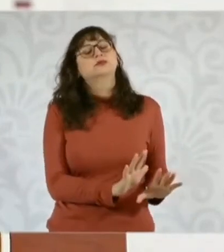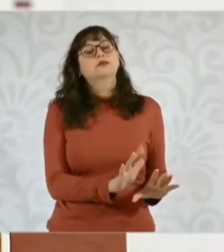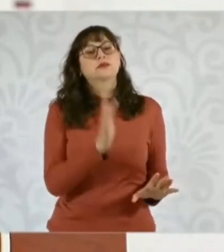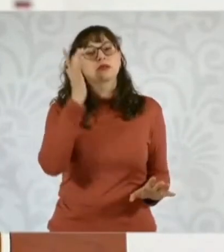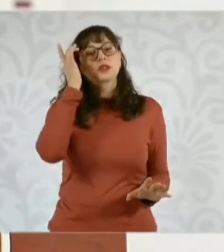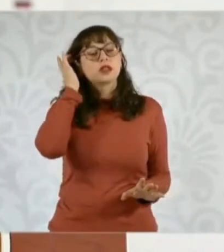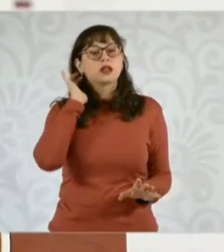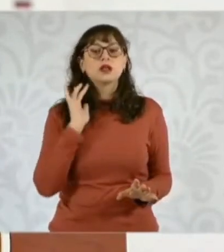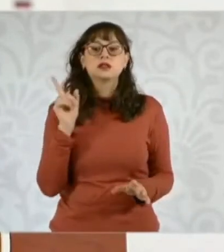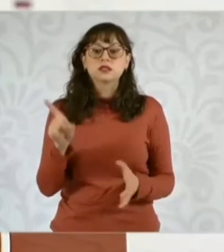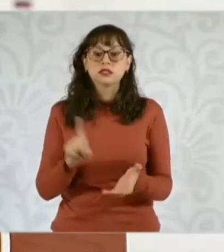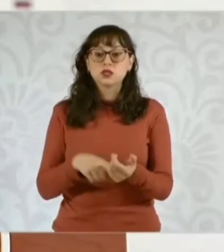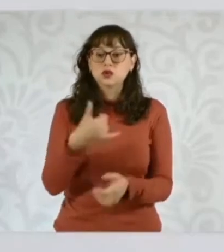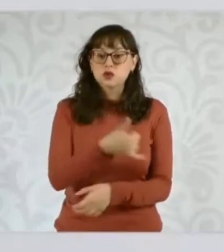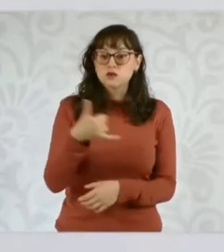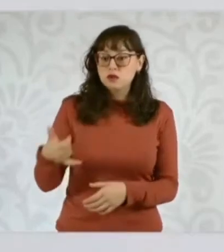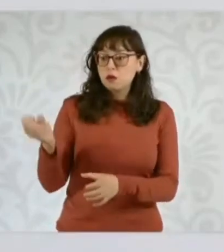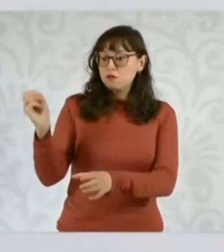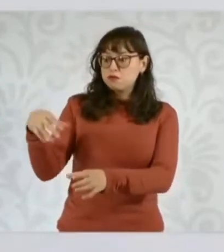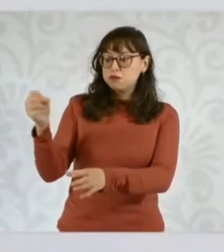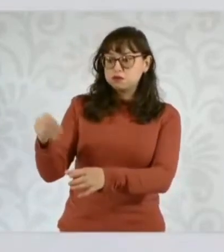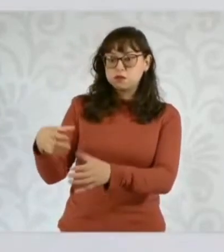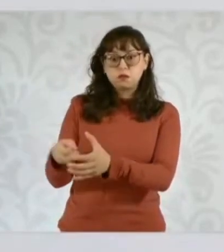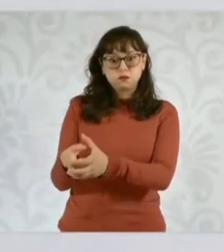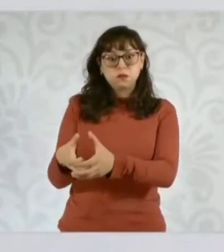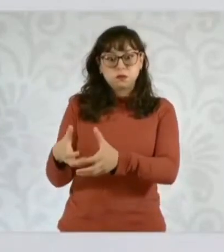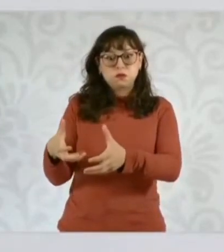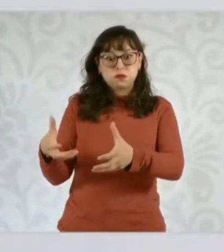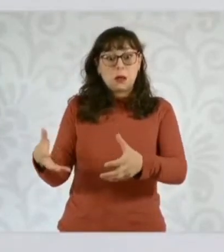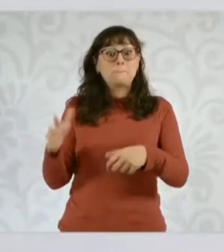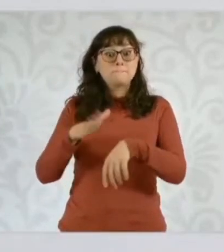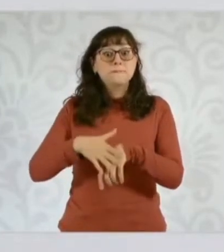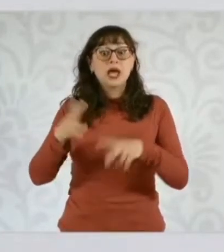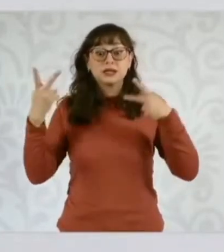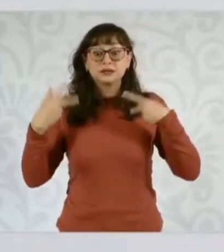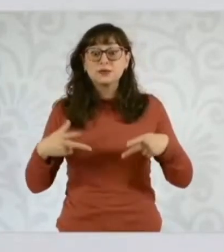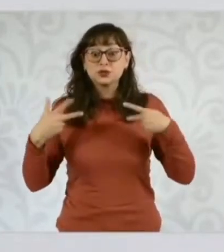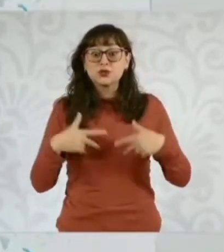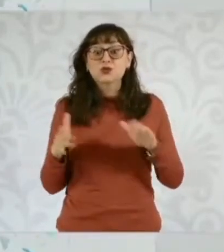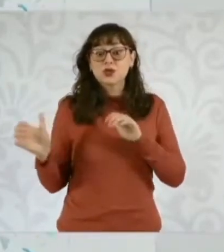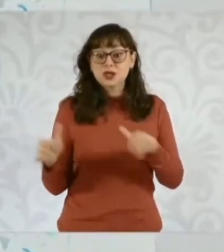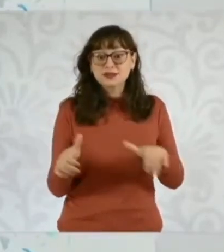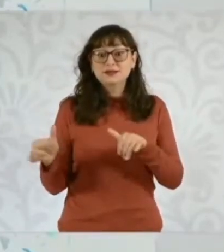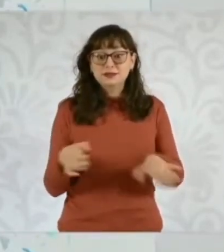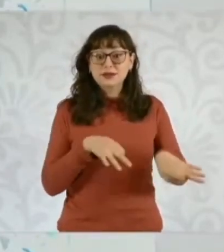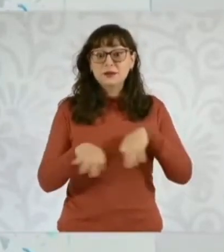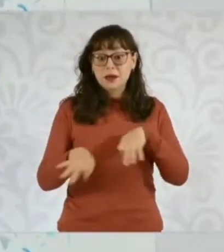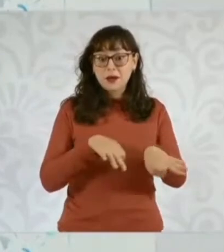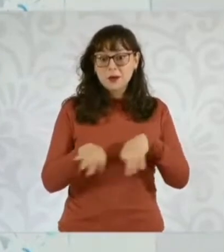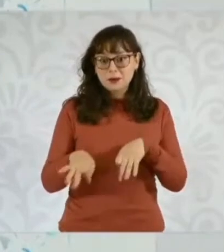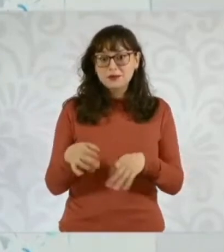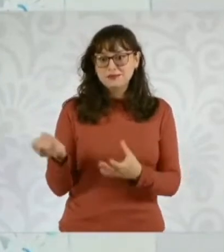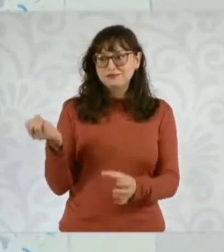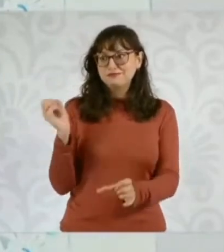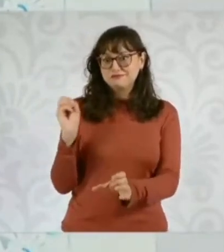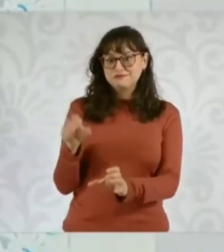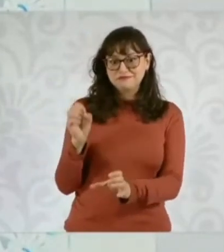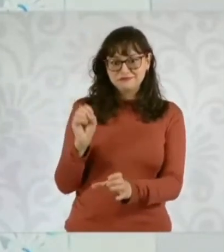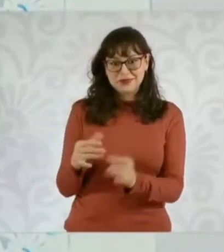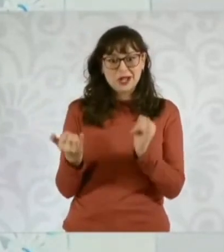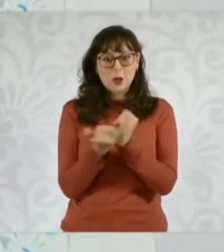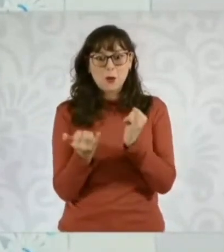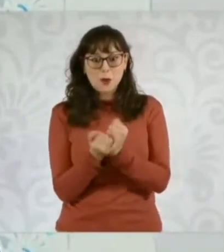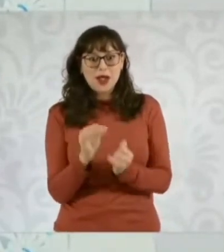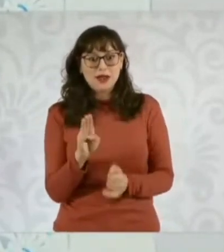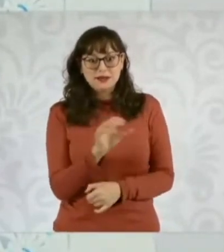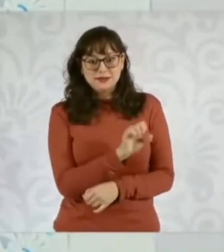mucho los fondos del Infonavit porque creció el empleo formal y por lo tanto las aportaciones, igual que en el caso del